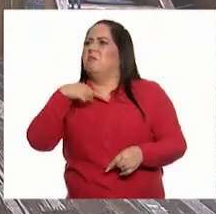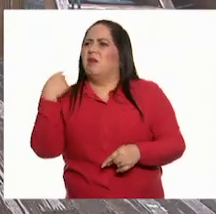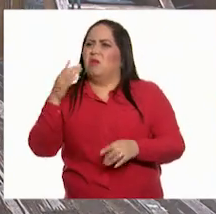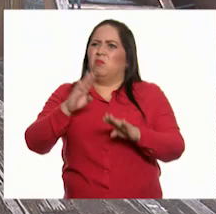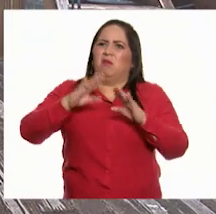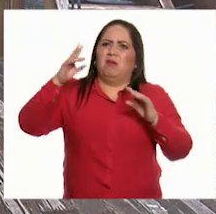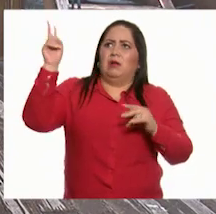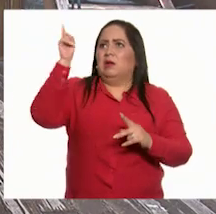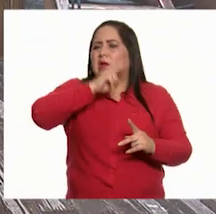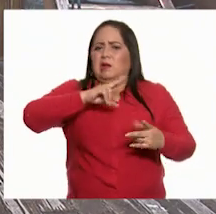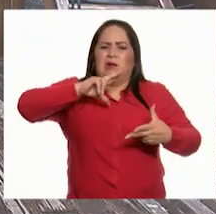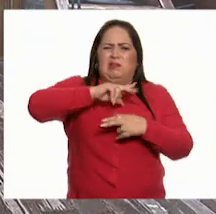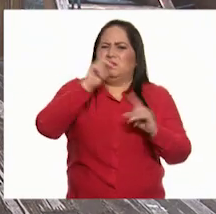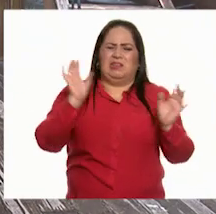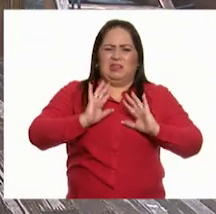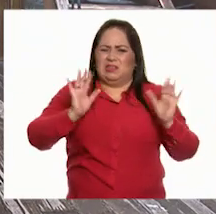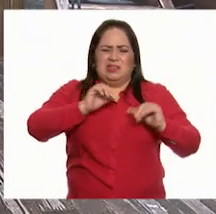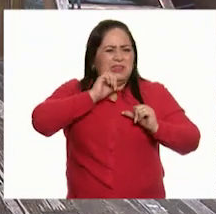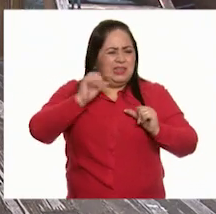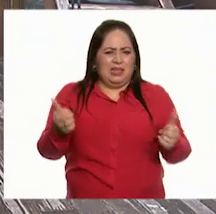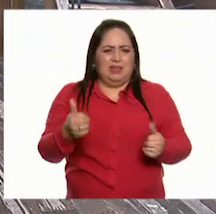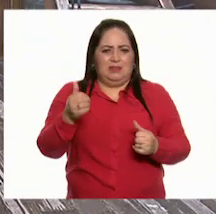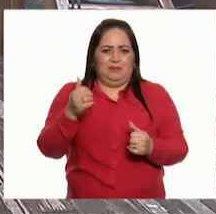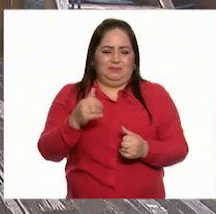tempestad Ni dentro Ni fuera